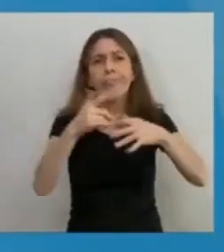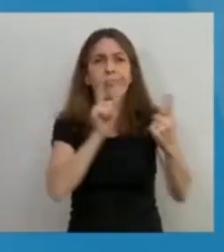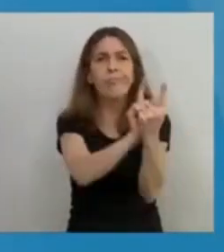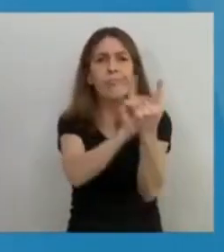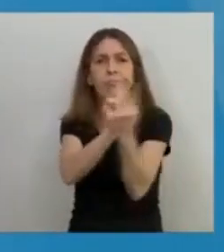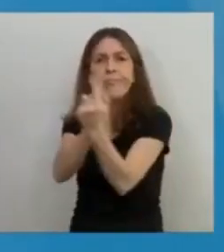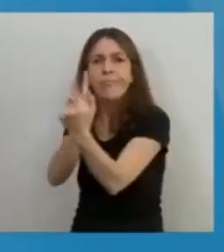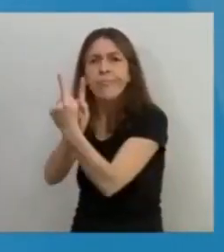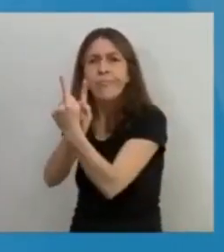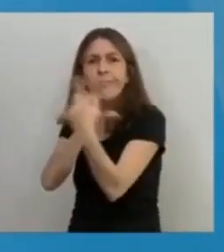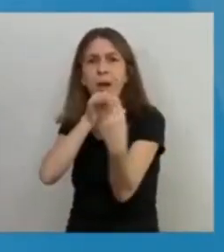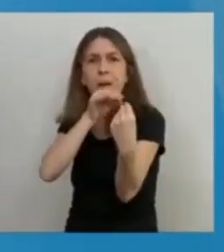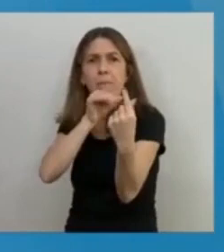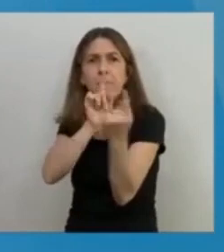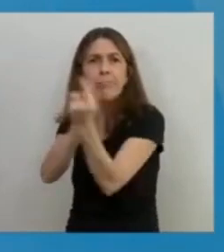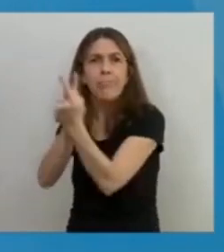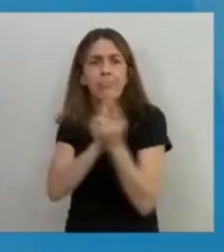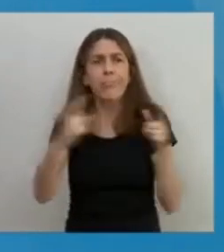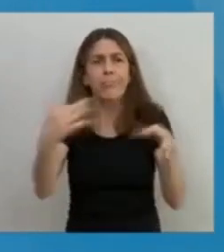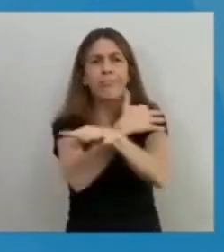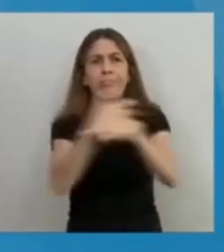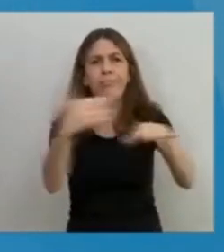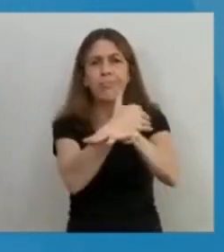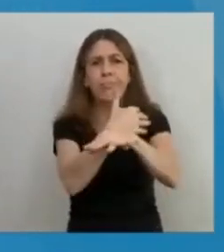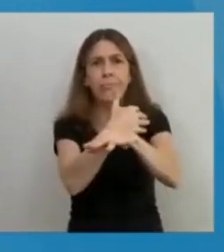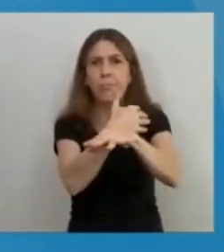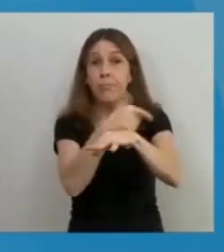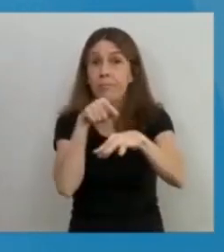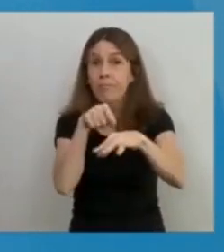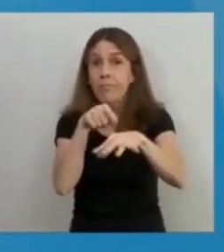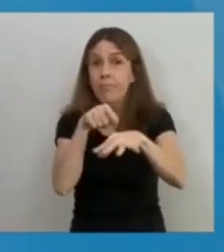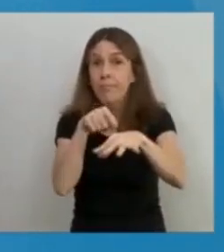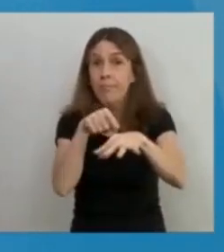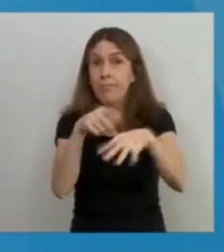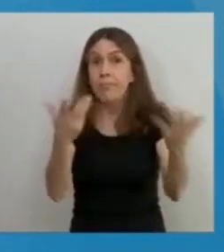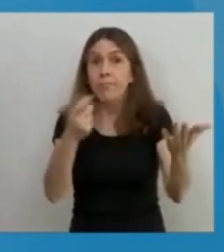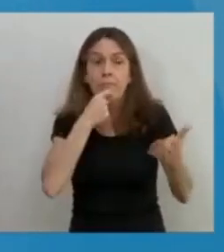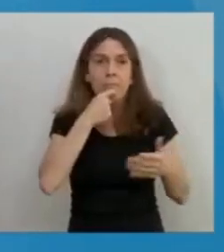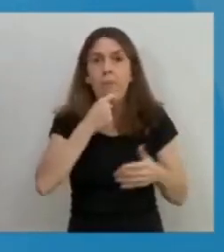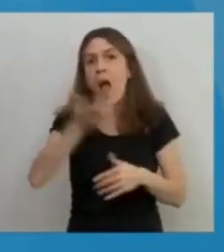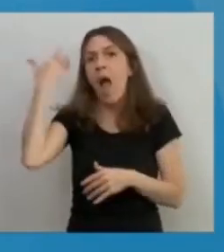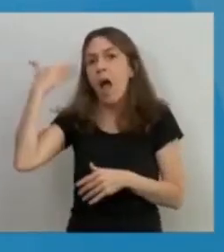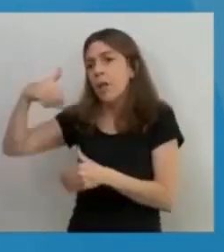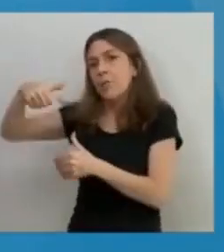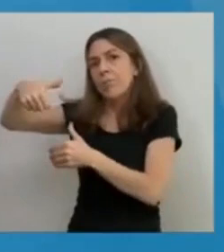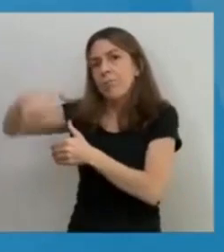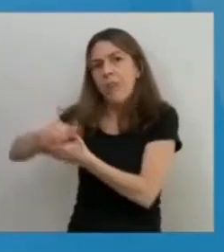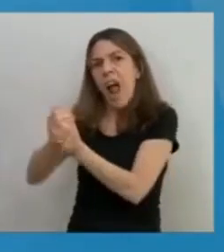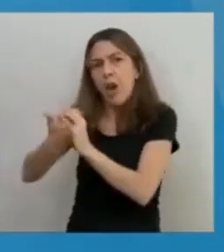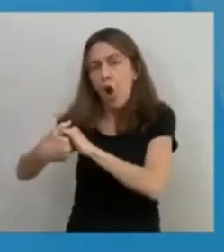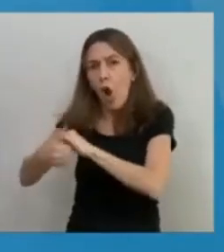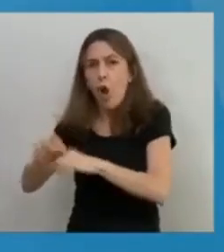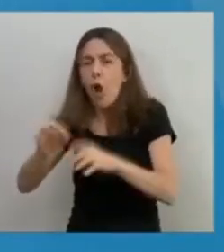de la gente. que descuidarnos de usar alcohol, que descuidarnos de olvidar el barbijo,